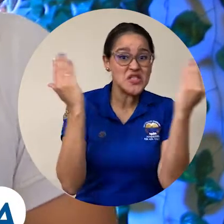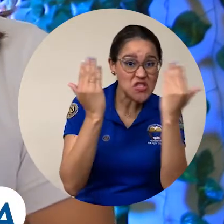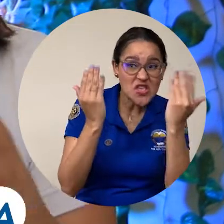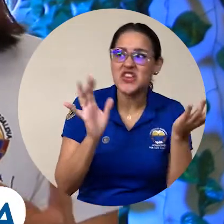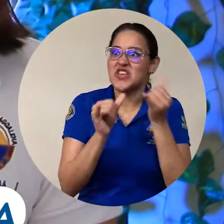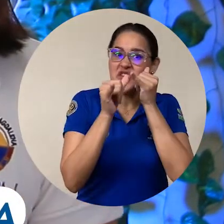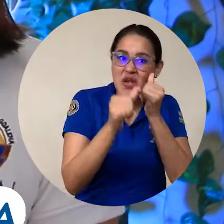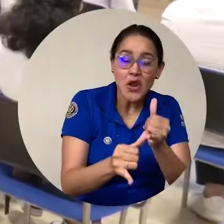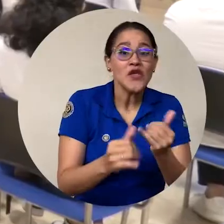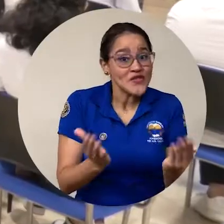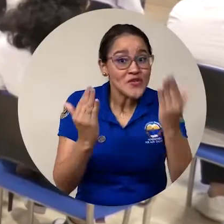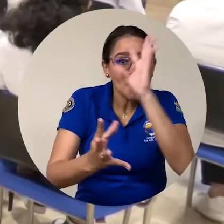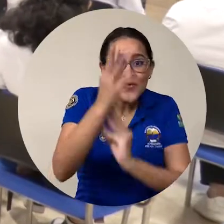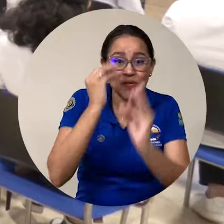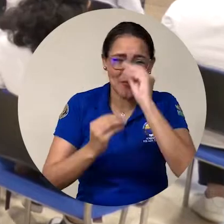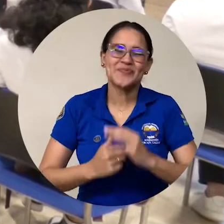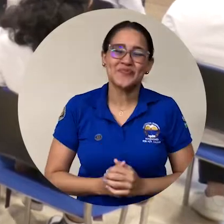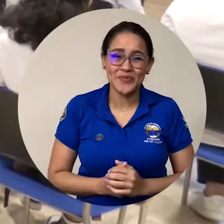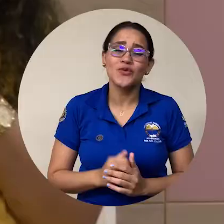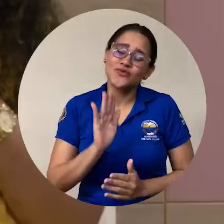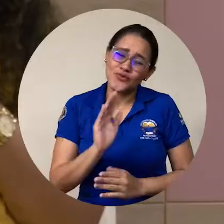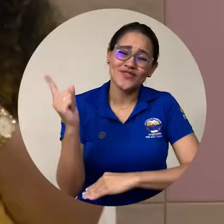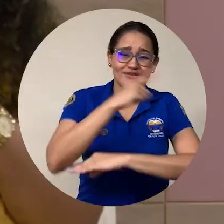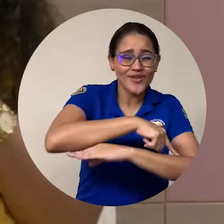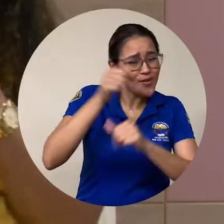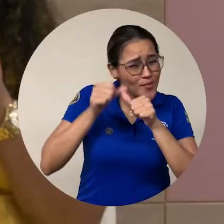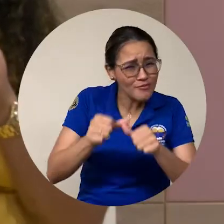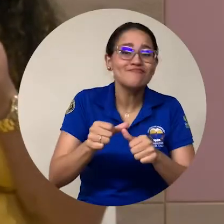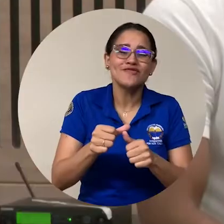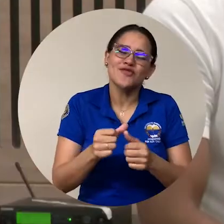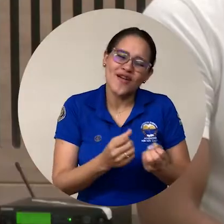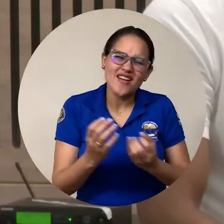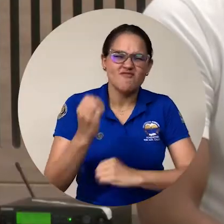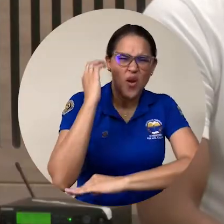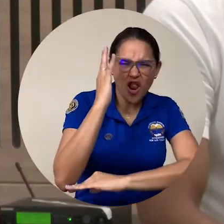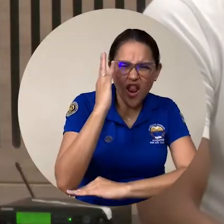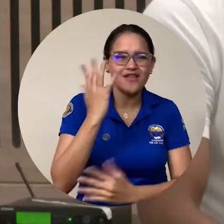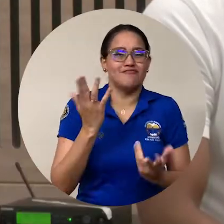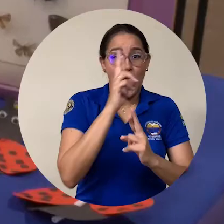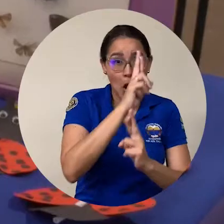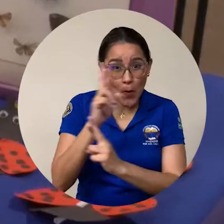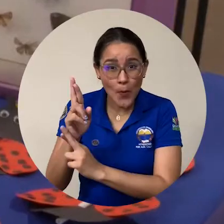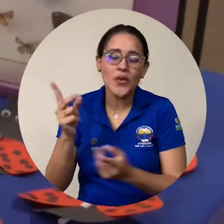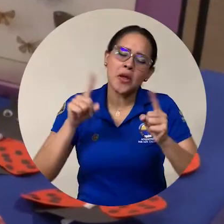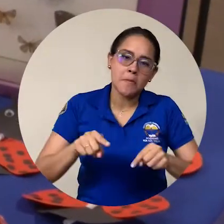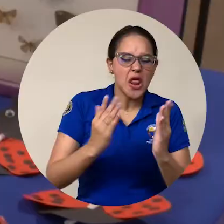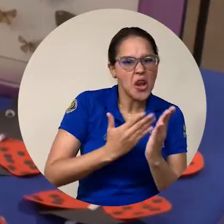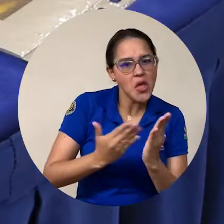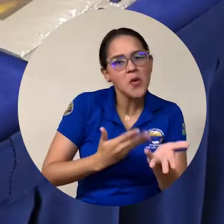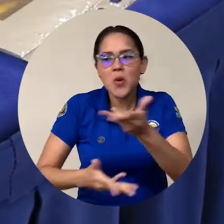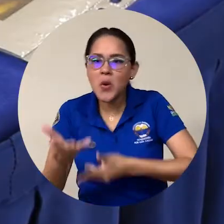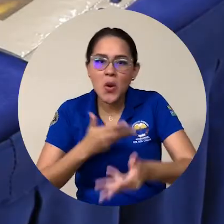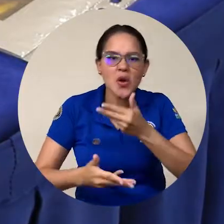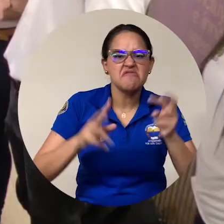audiovisuales, ingeniería. Durante la conmemoración se realizaron ponencias, reconocimientos, conversatorios, socialización de